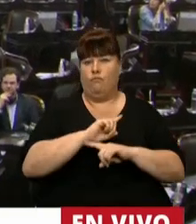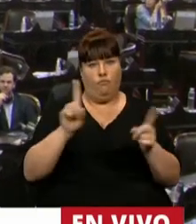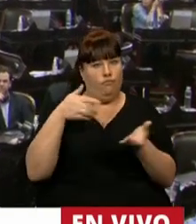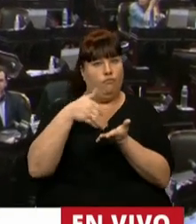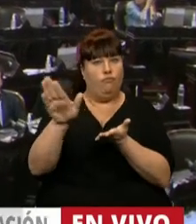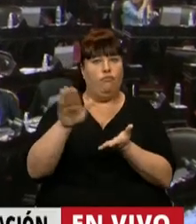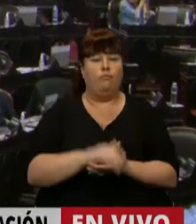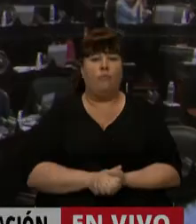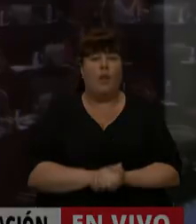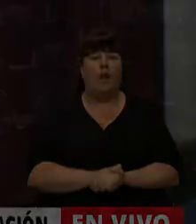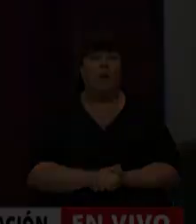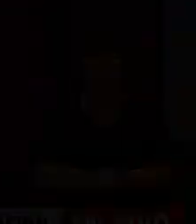Resulta rechazado. En uso de la...